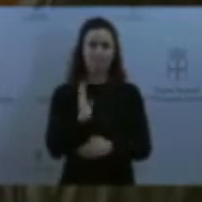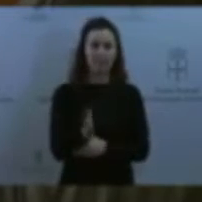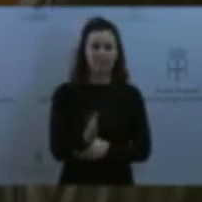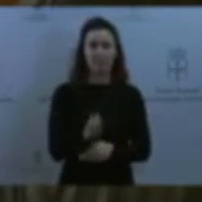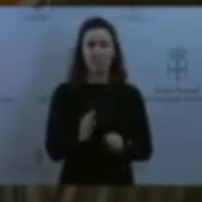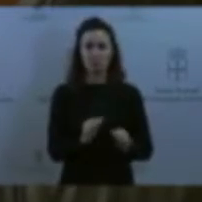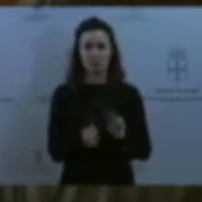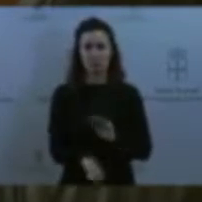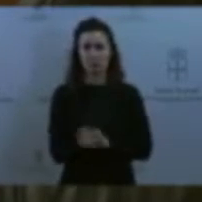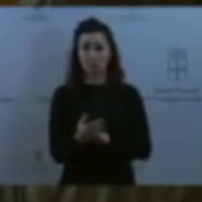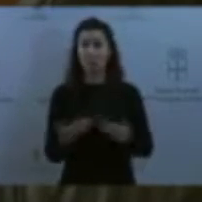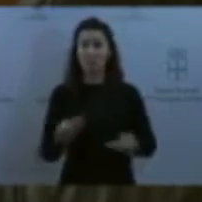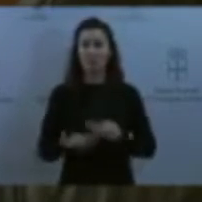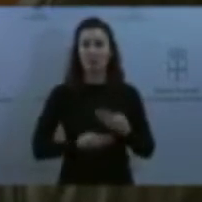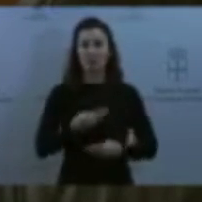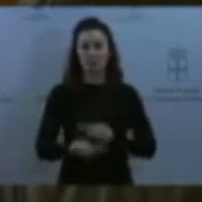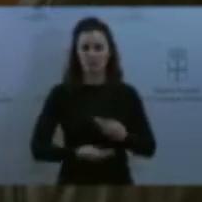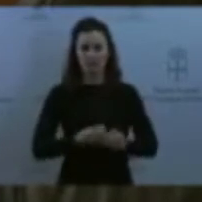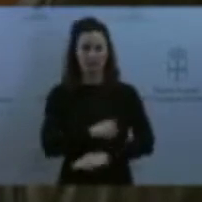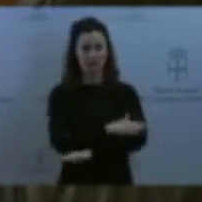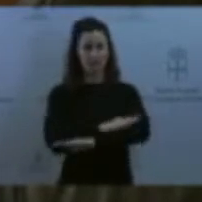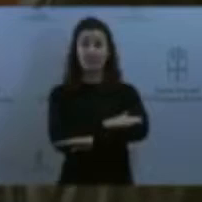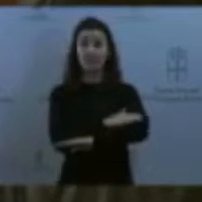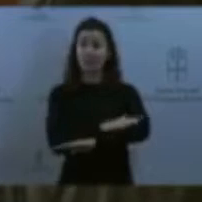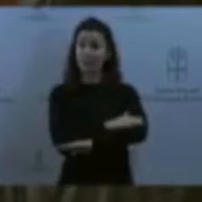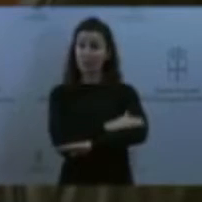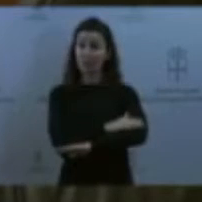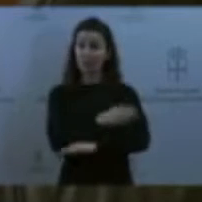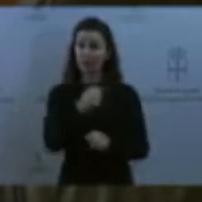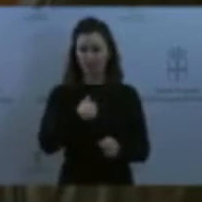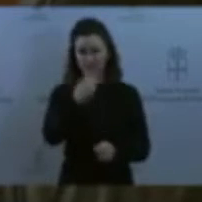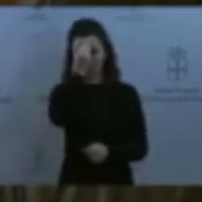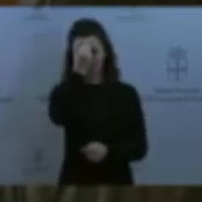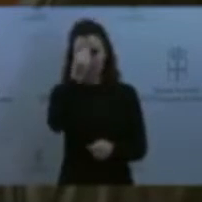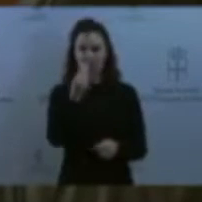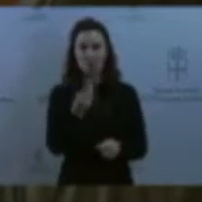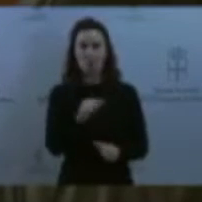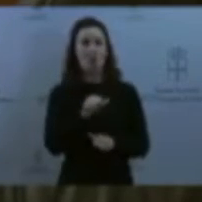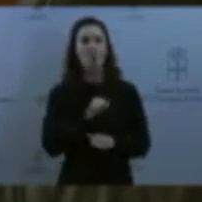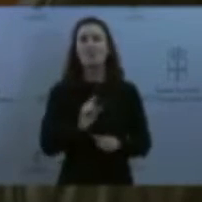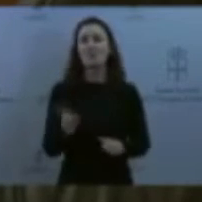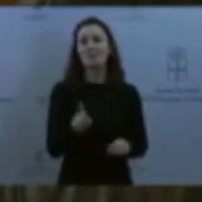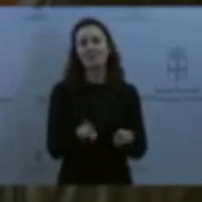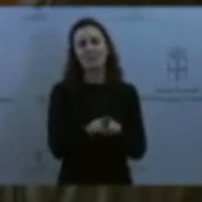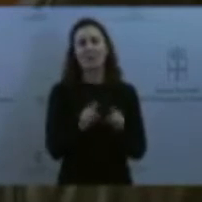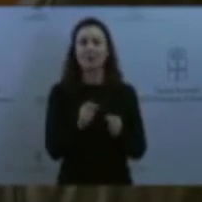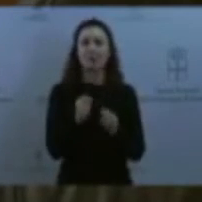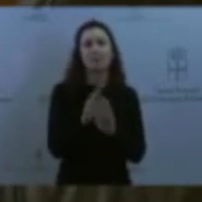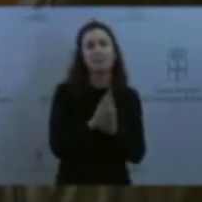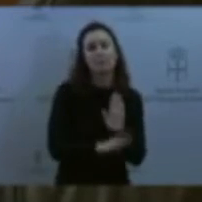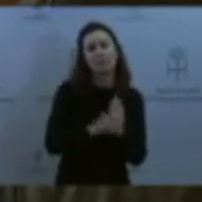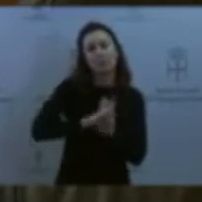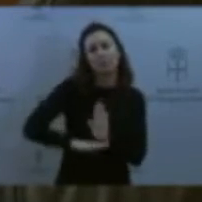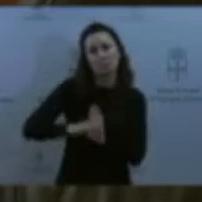supongo que no esperará que le haga un catálogo de procedimientos que hay al servicio de este tipo de